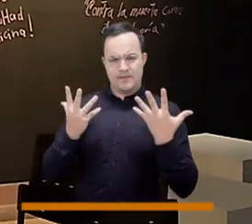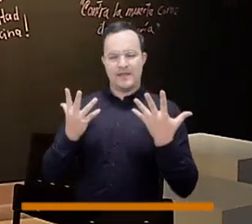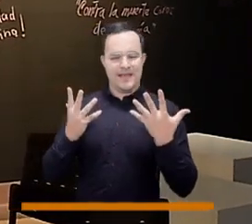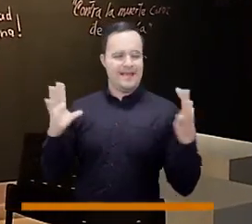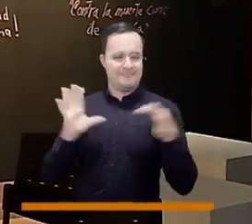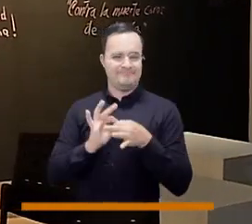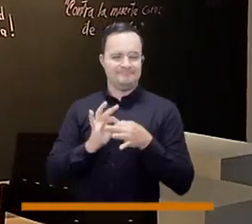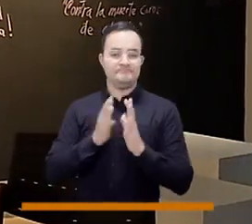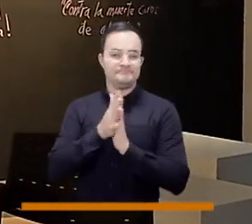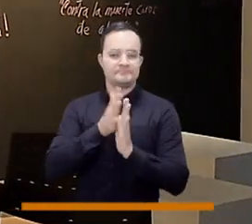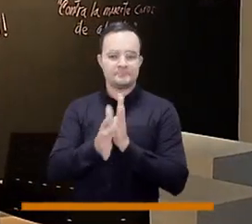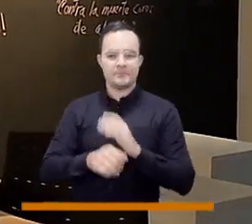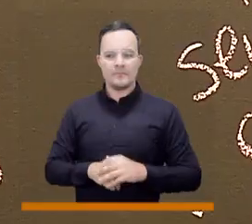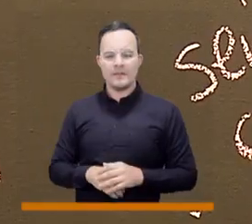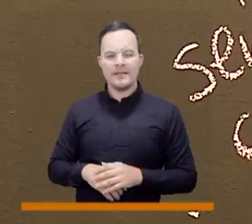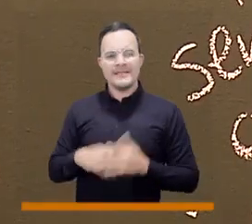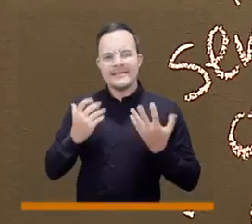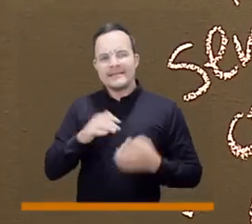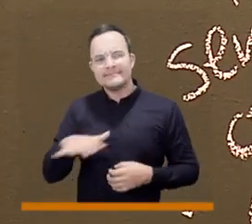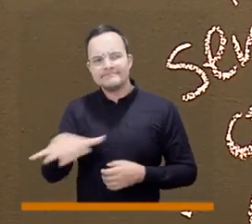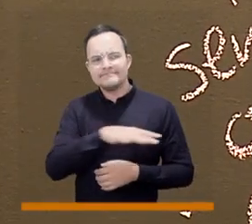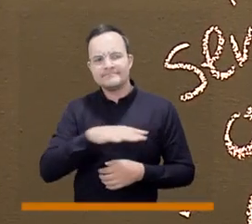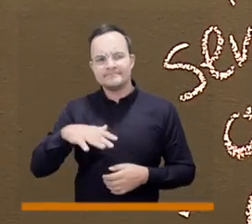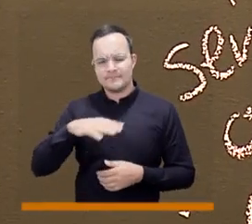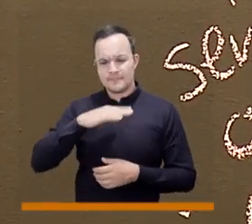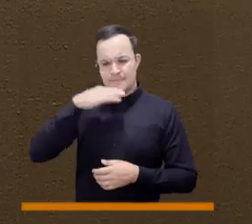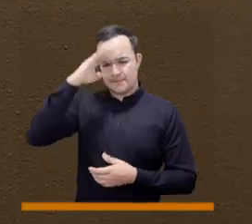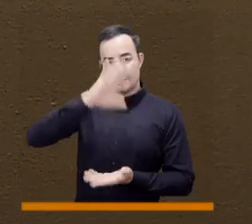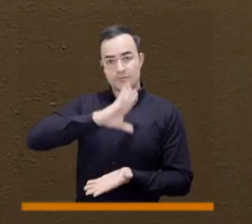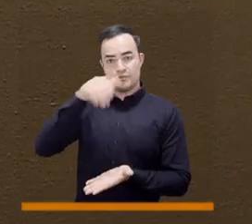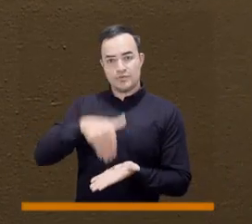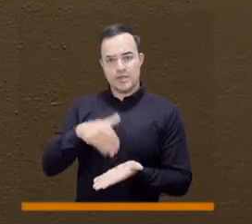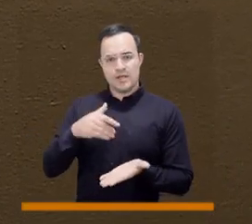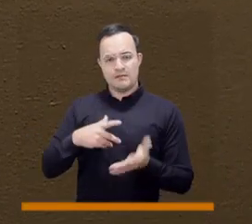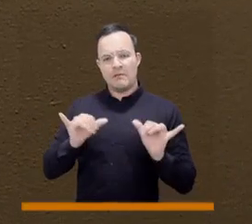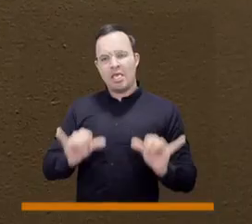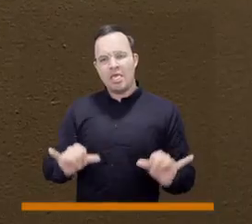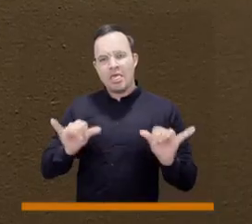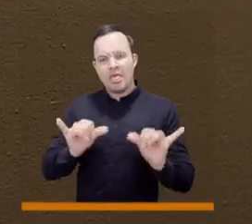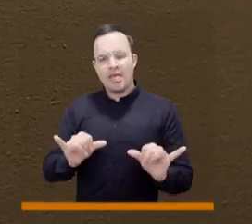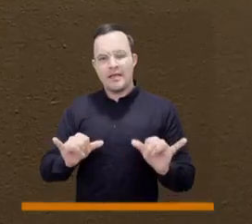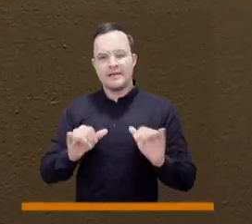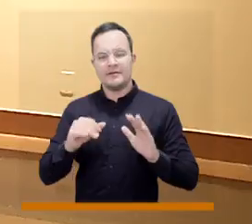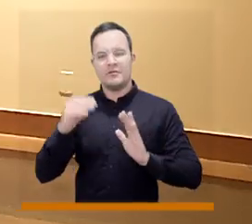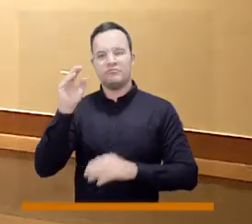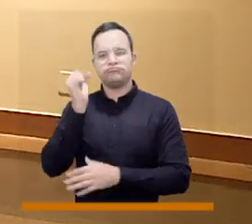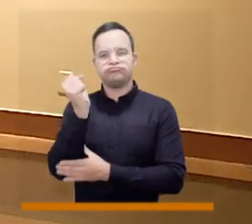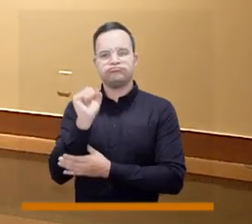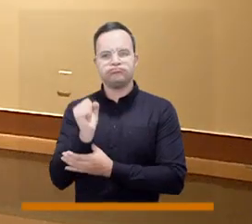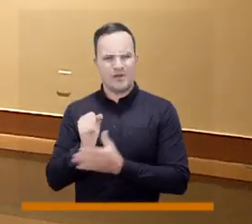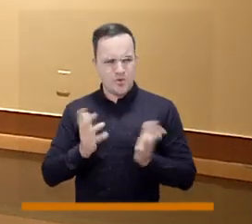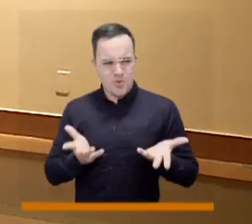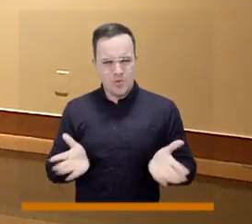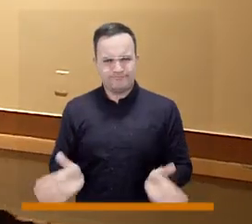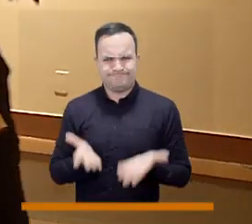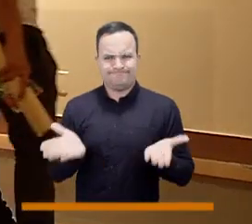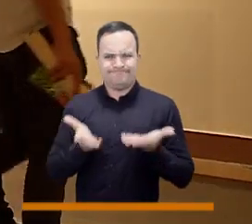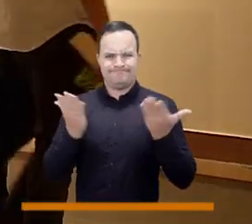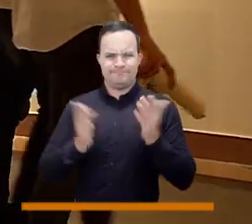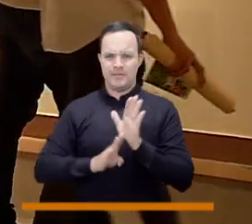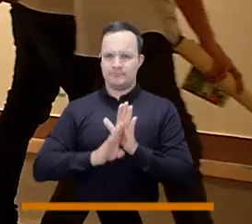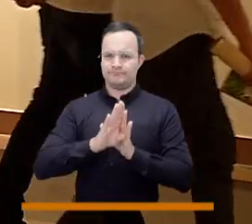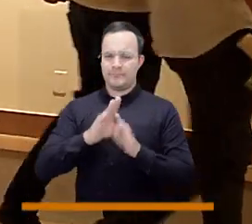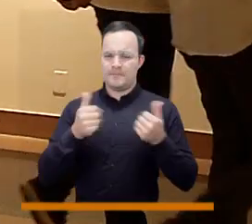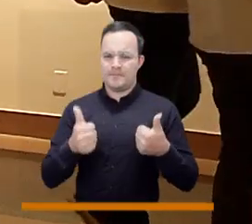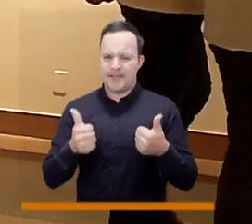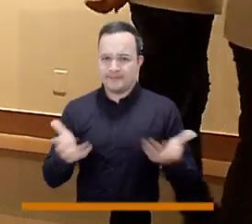recuperar, ayudar a recuperar el centro de la ciudad, a convertirlo de verdad en un espacio, no solo de esparcimiento, de